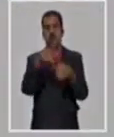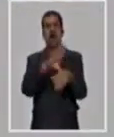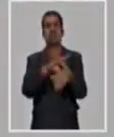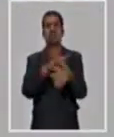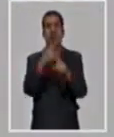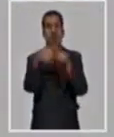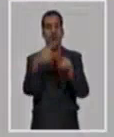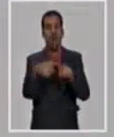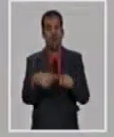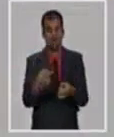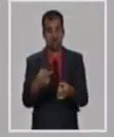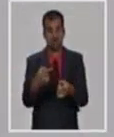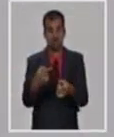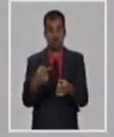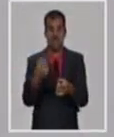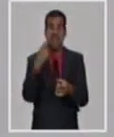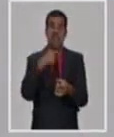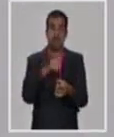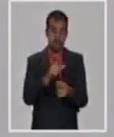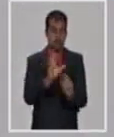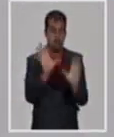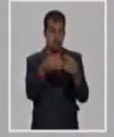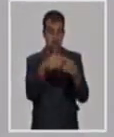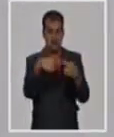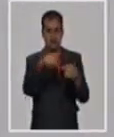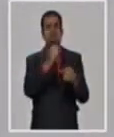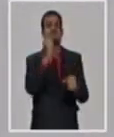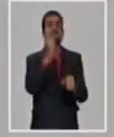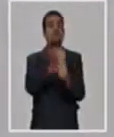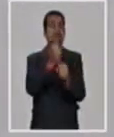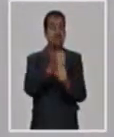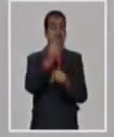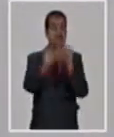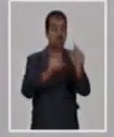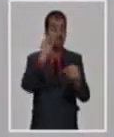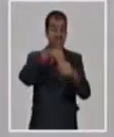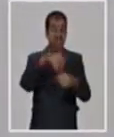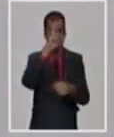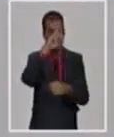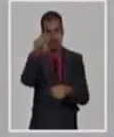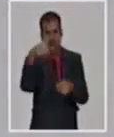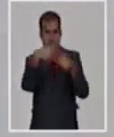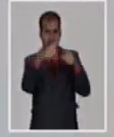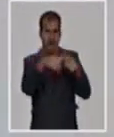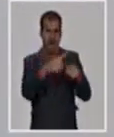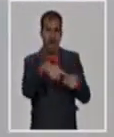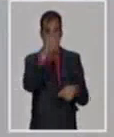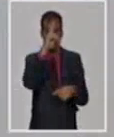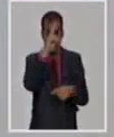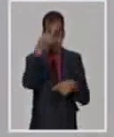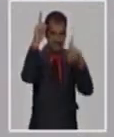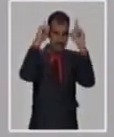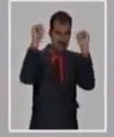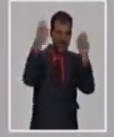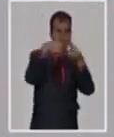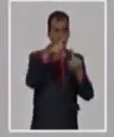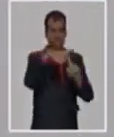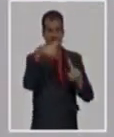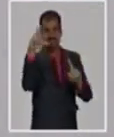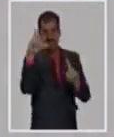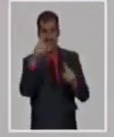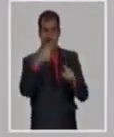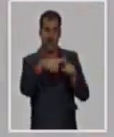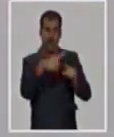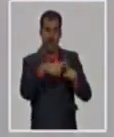varias partes del mundo lo ha hecho, trabajadores de la salud, es un grupo de riesgo realizado muy de frente a todo el virus